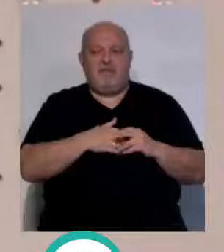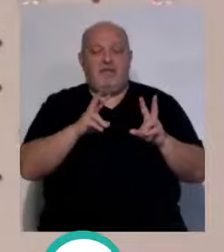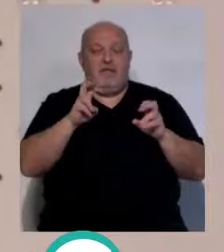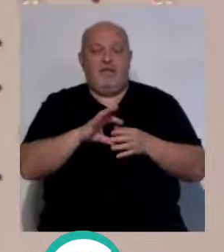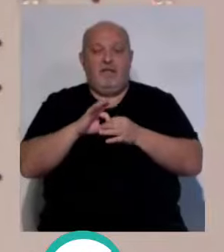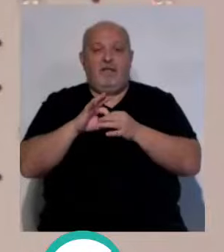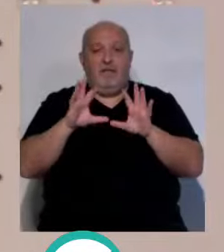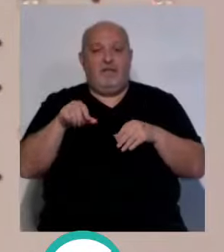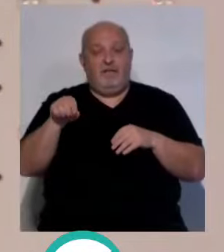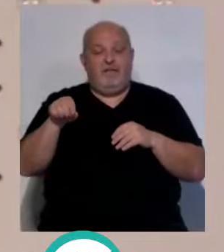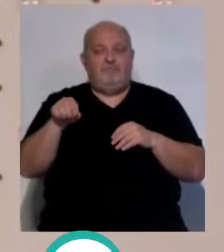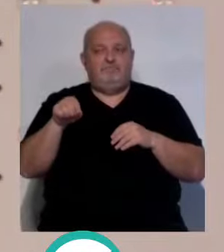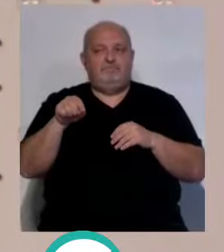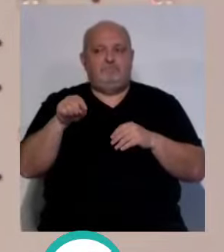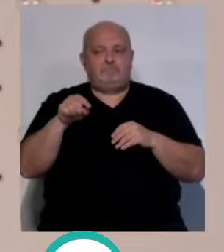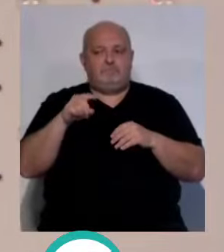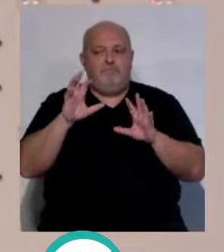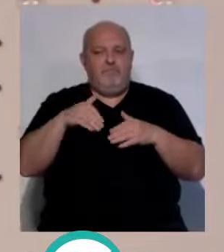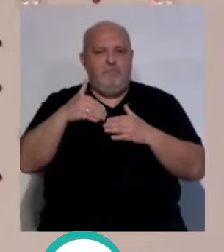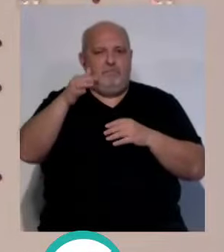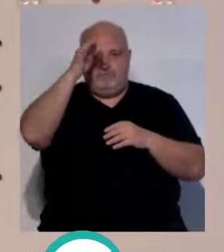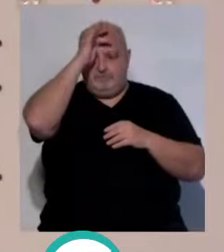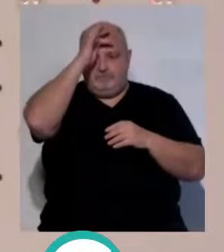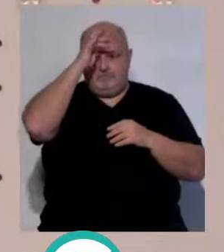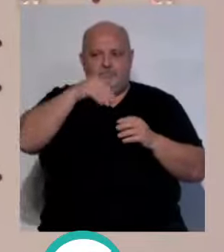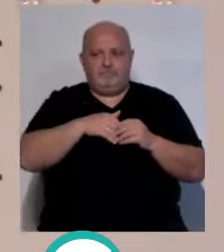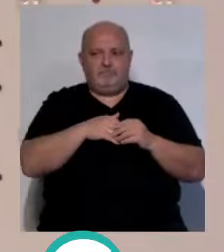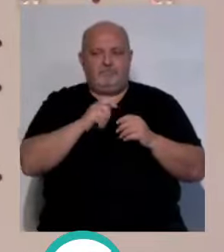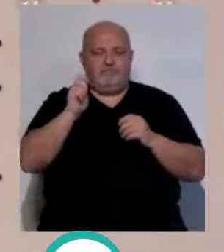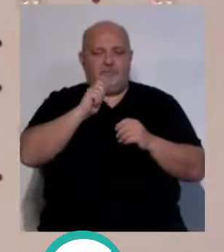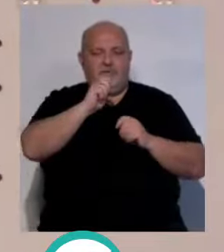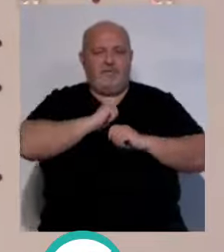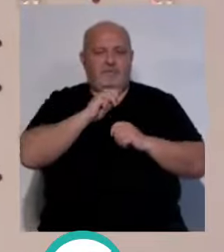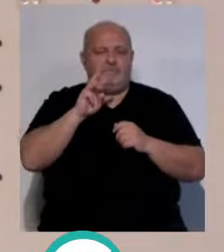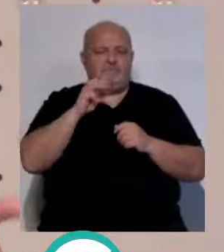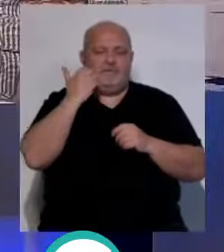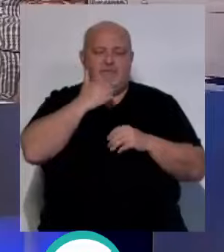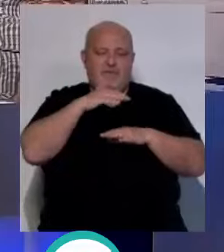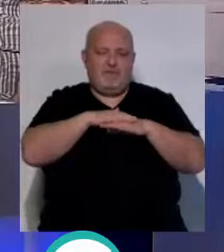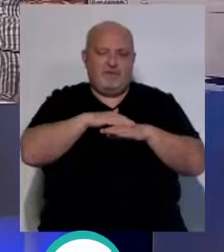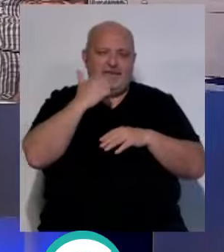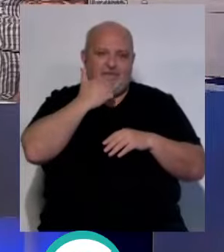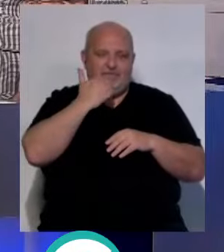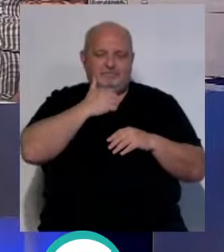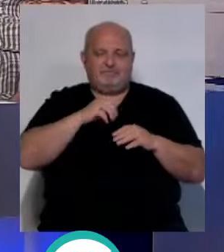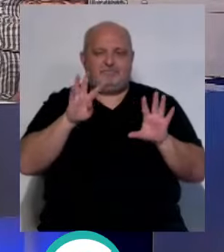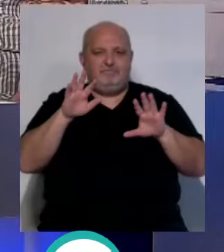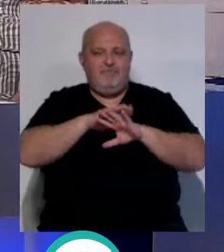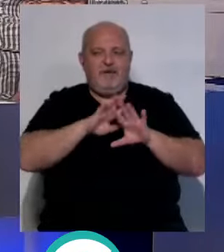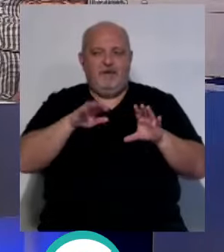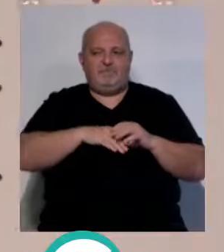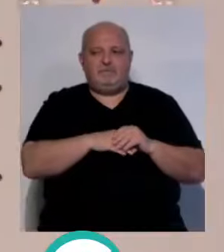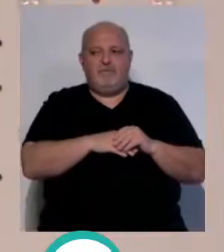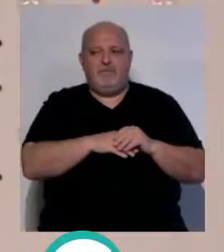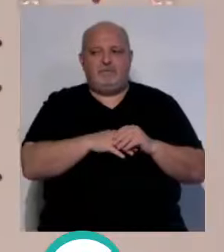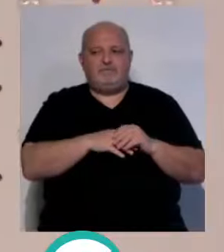respecto al Cádiz, el Cádiz va a ganar el domingo, creo que nos traemos los tres puntos. sábado, el sábado, sábado, el sábado, 9 de la noche. El sábado 9